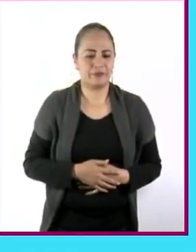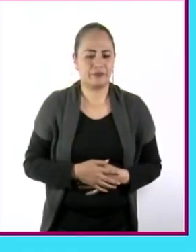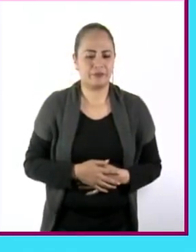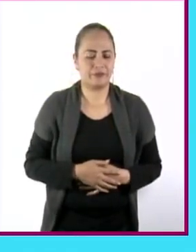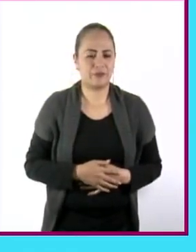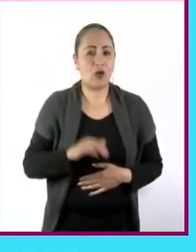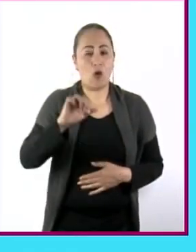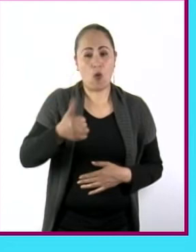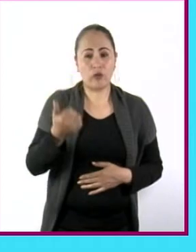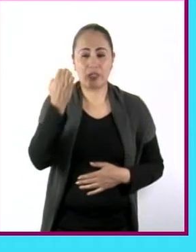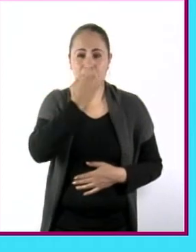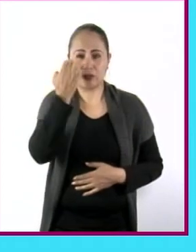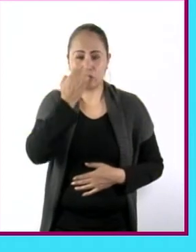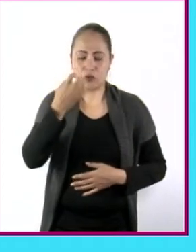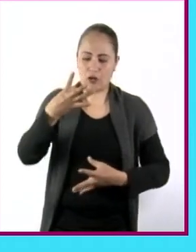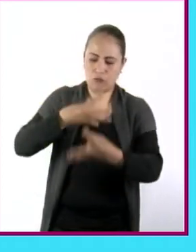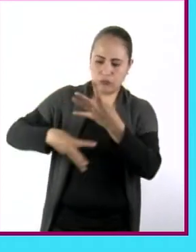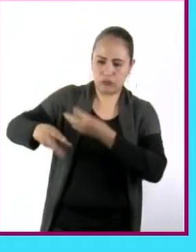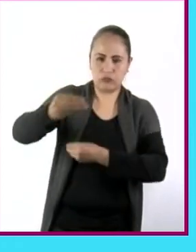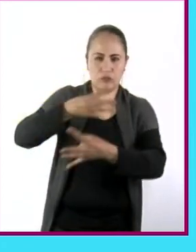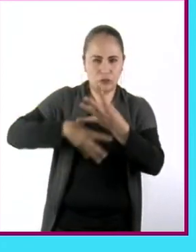Intercambios con otras escuelas.